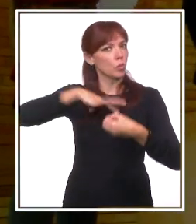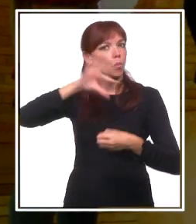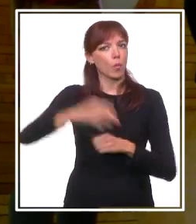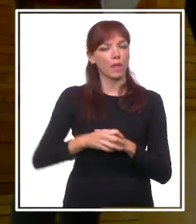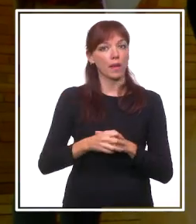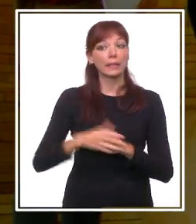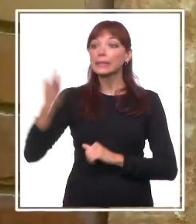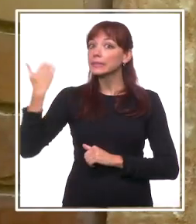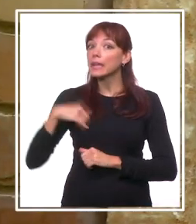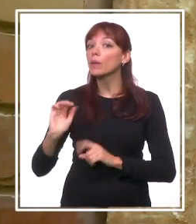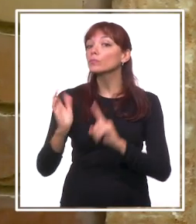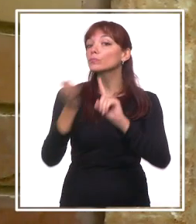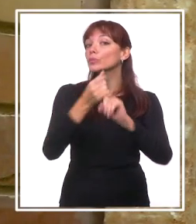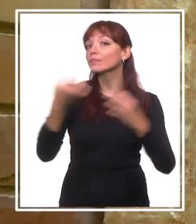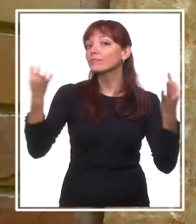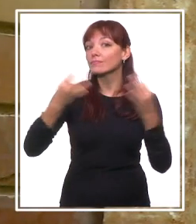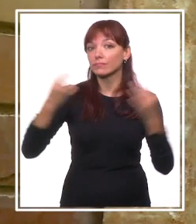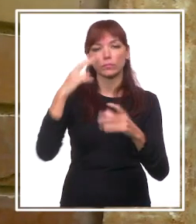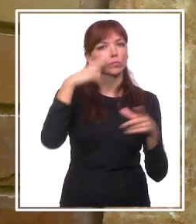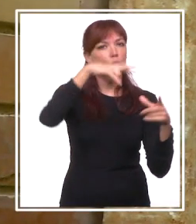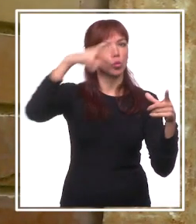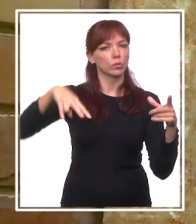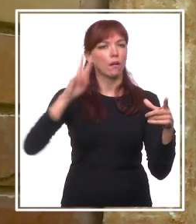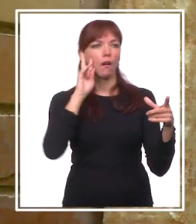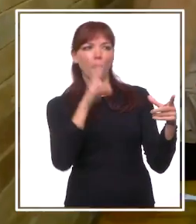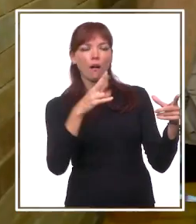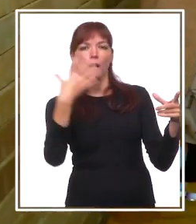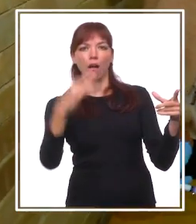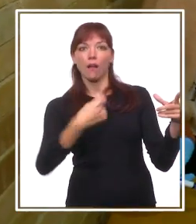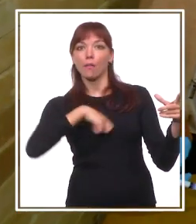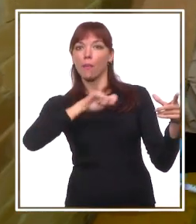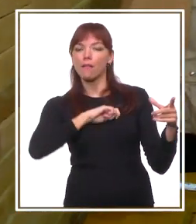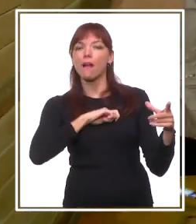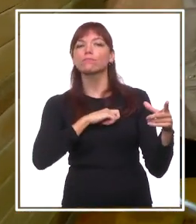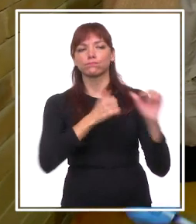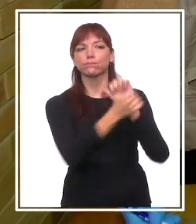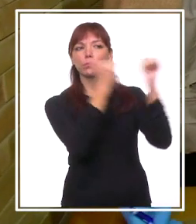conseguido convertir este espacio museístico en todo un referente estatal de cultura inclusiva.